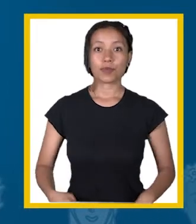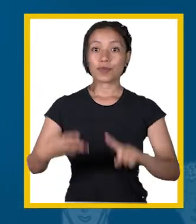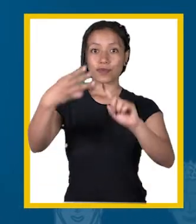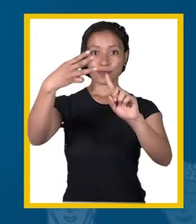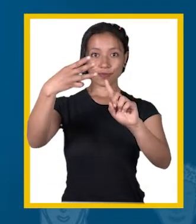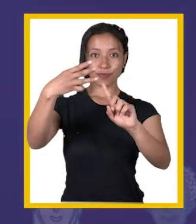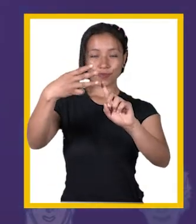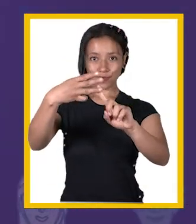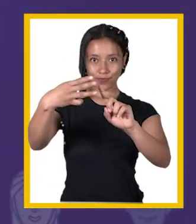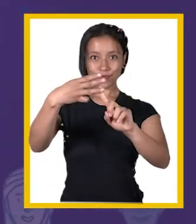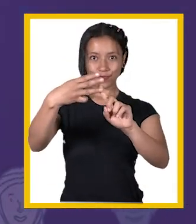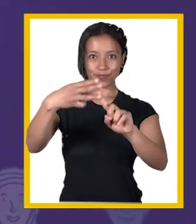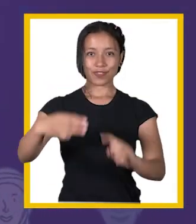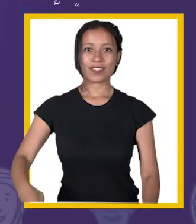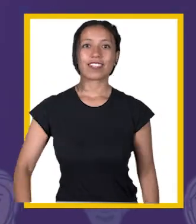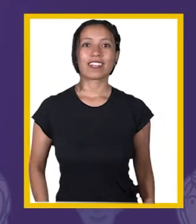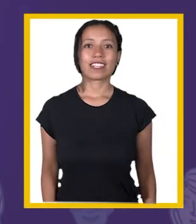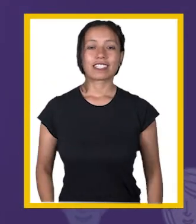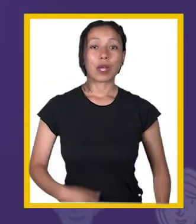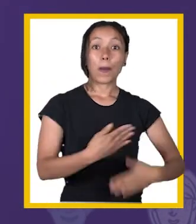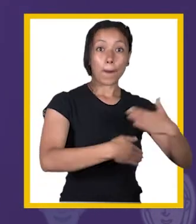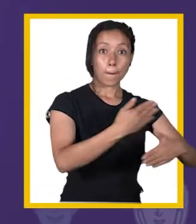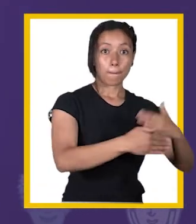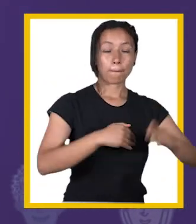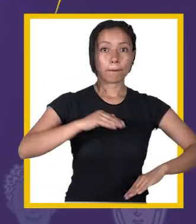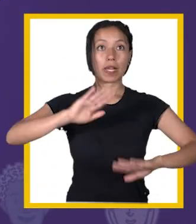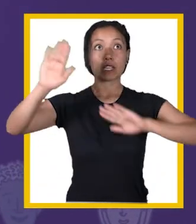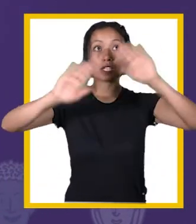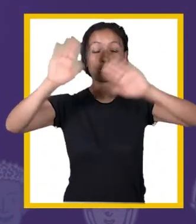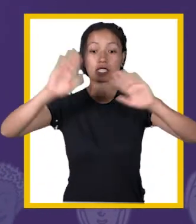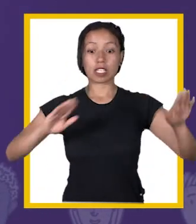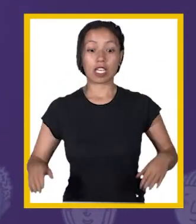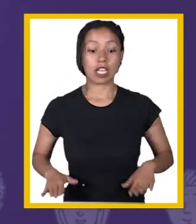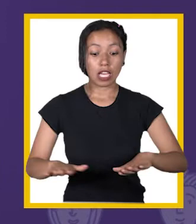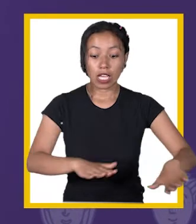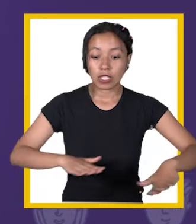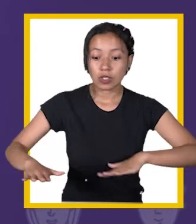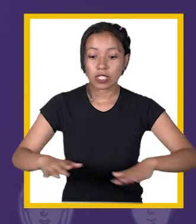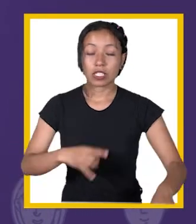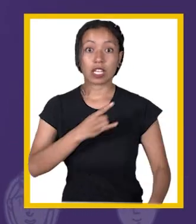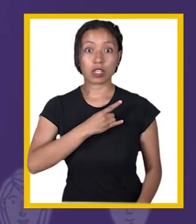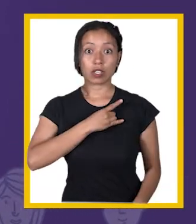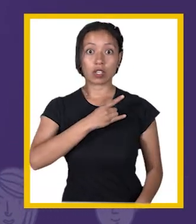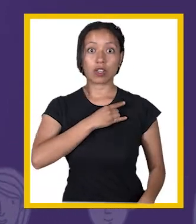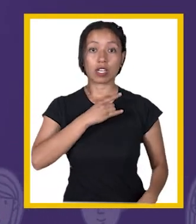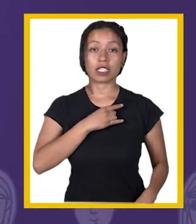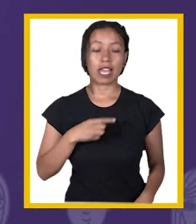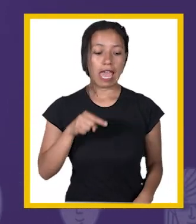Generar espacios de participación estudiantil que derivan en estrategias de educación inclusiva.